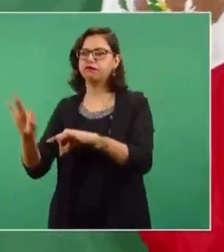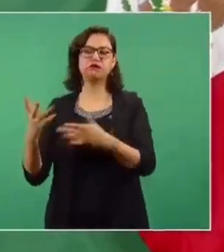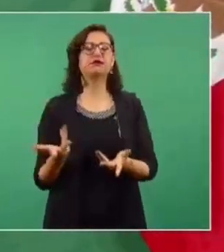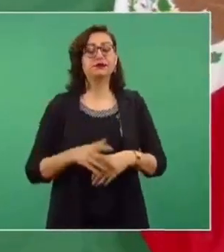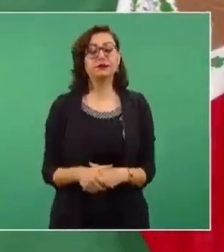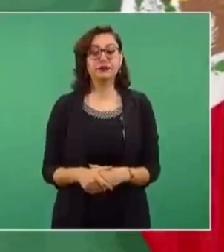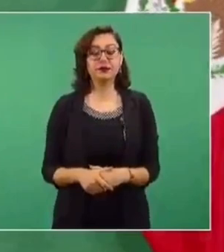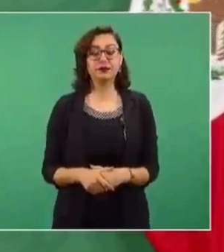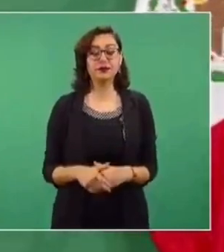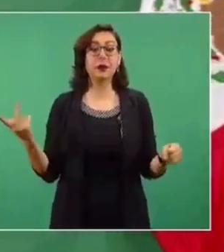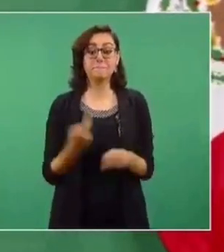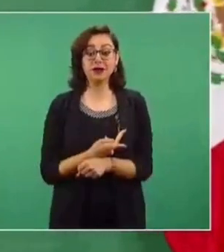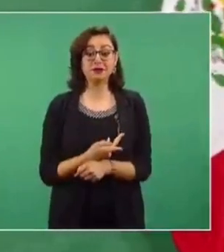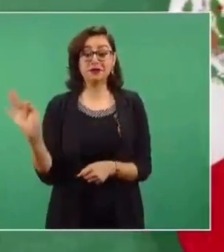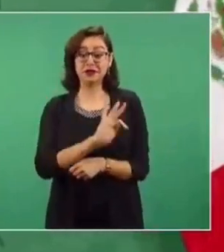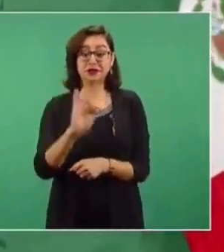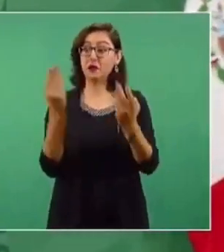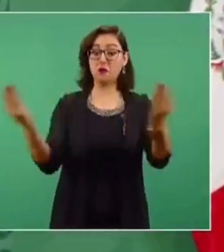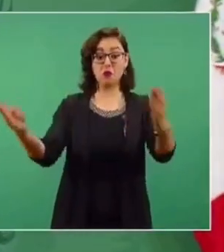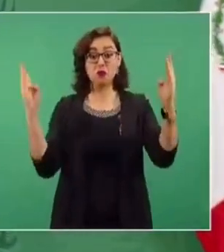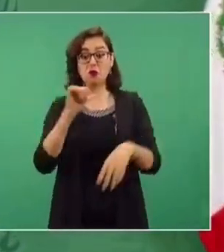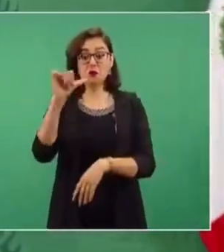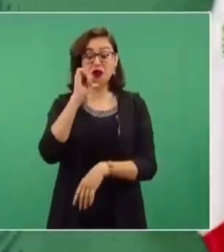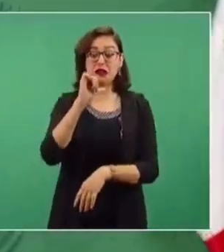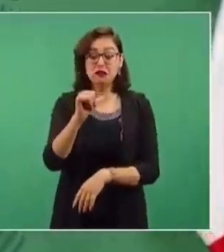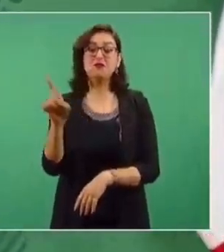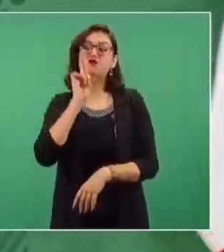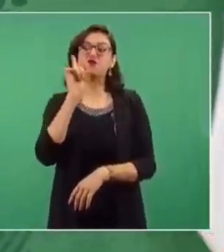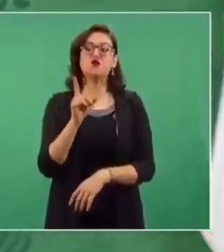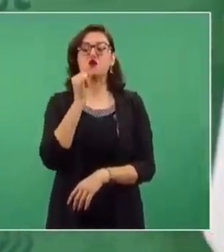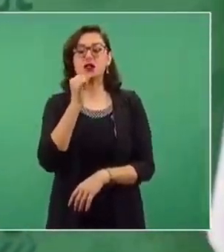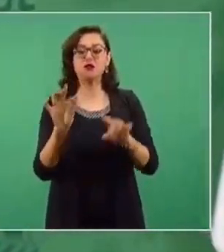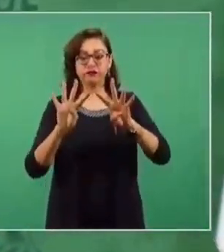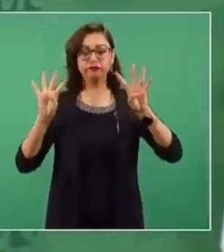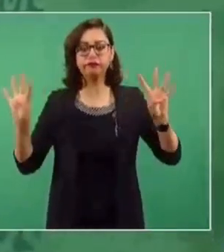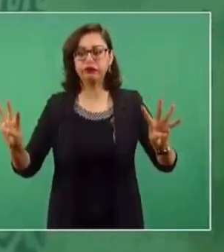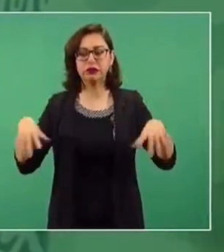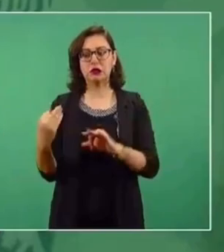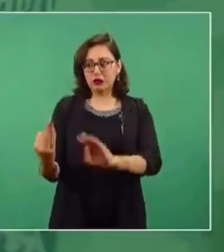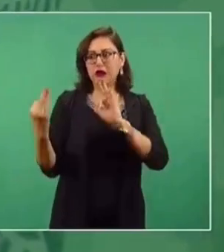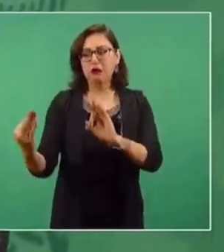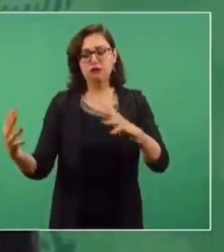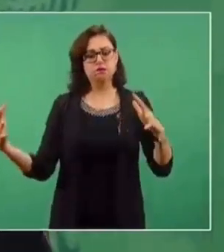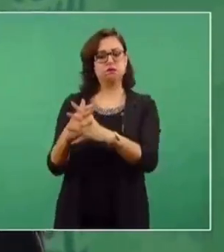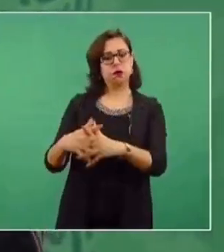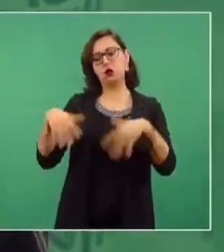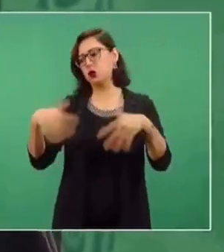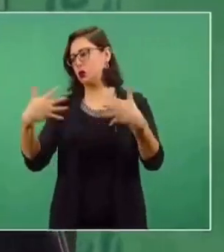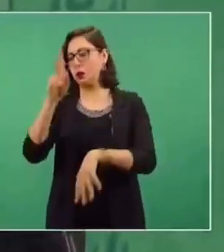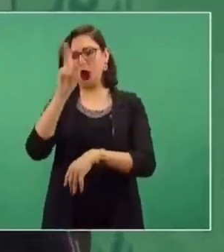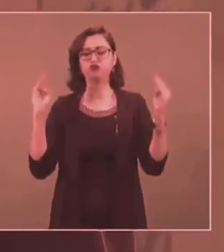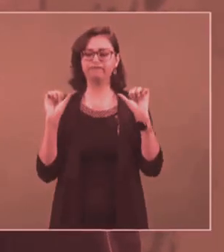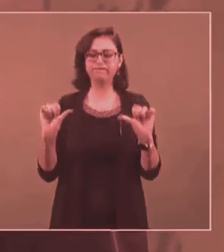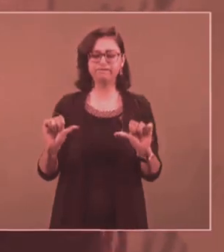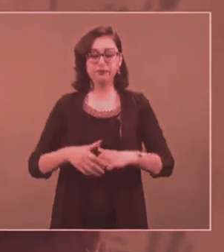Y se hubiese puesto frente a frente con las mujeres, policías, con los policías y hubiese habido muchos